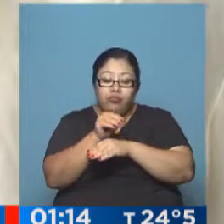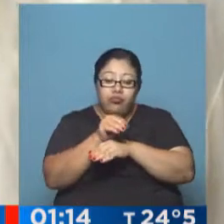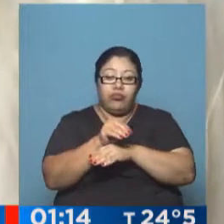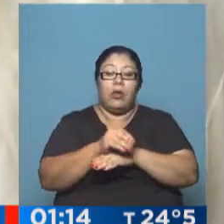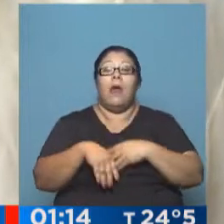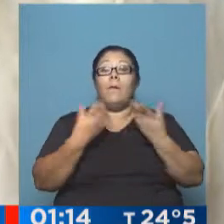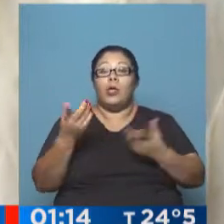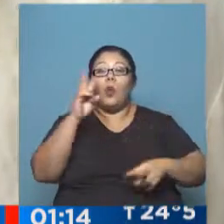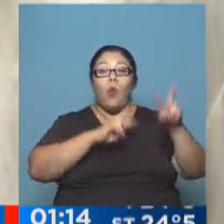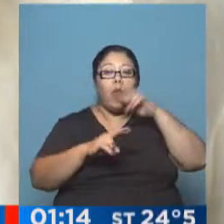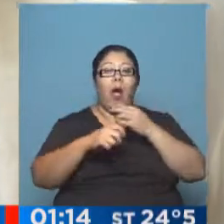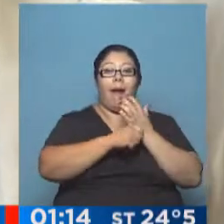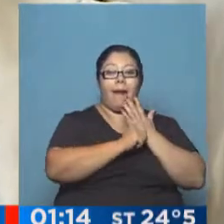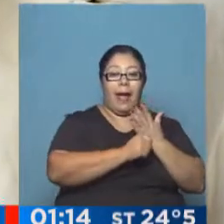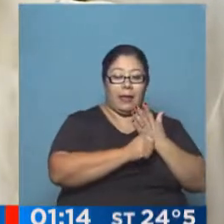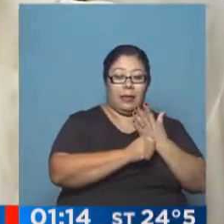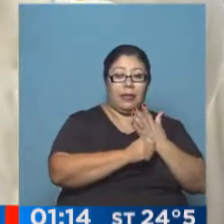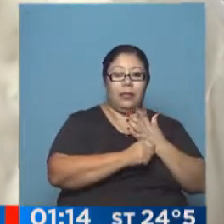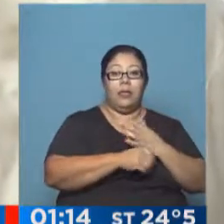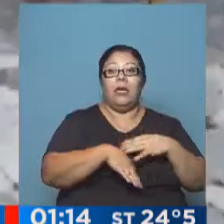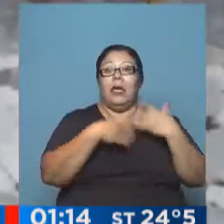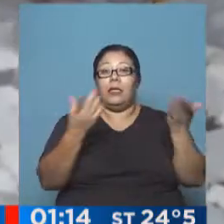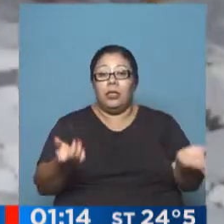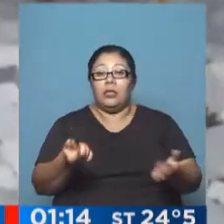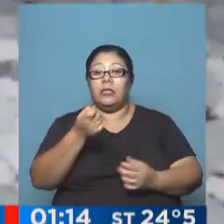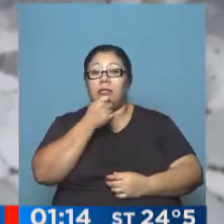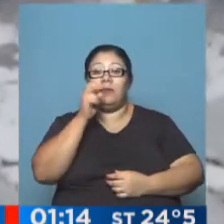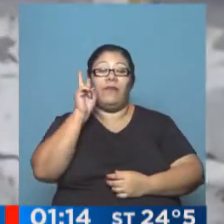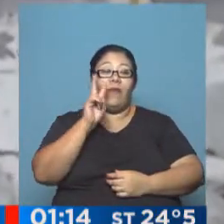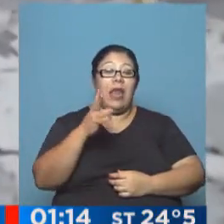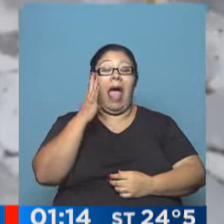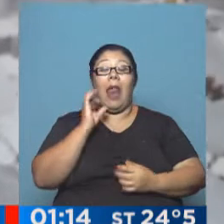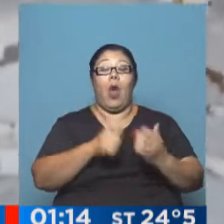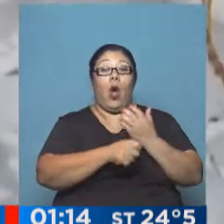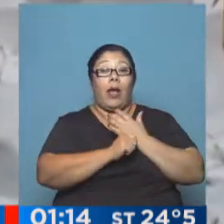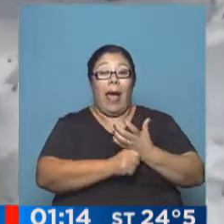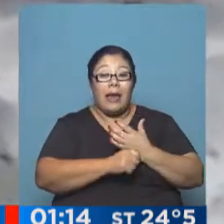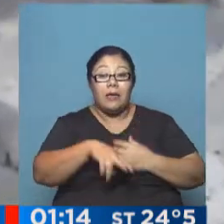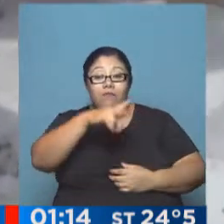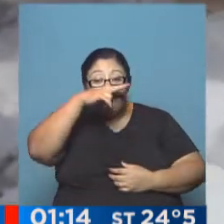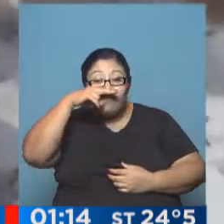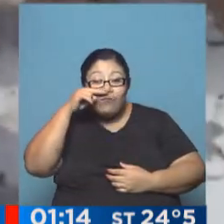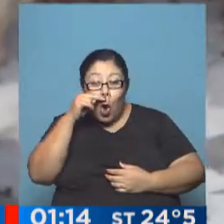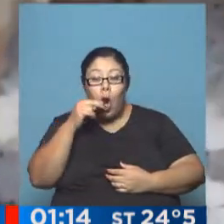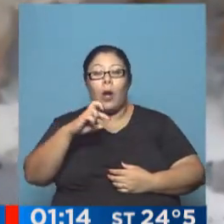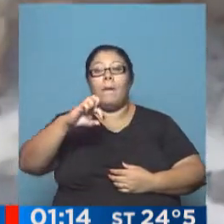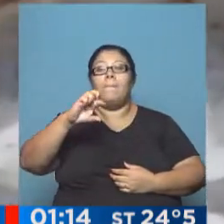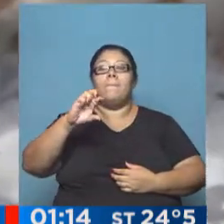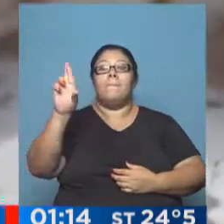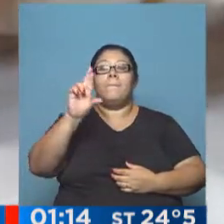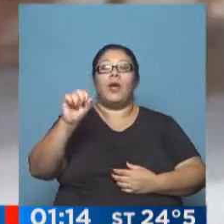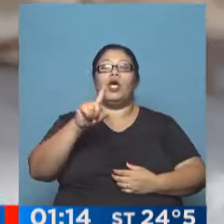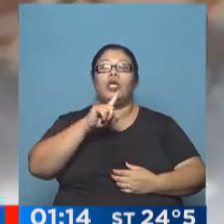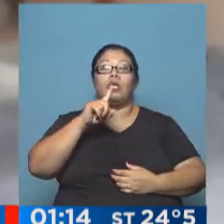irse encima de todo aquello que tenga algo que huela a proteína. Por ejemplo, si uno está